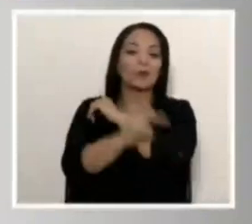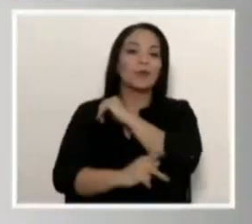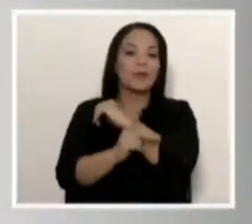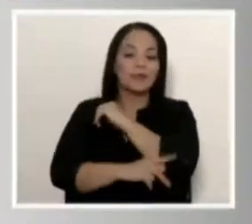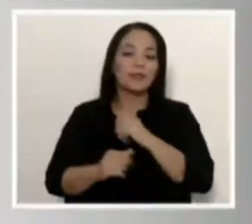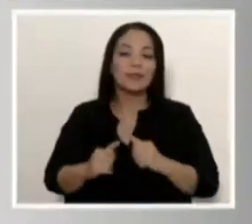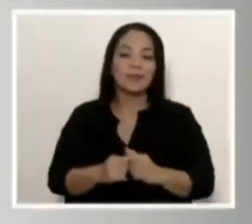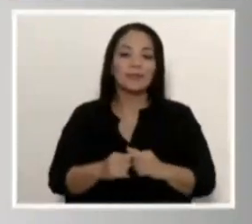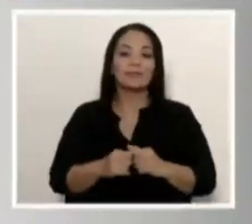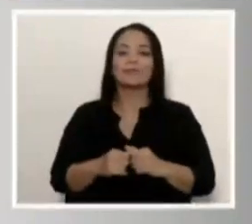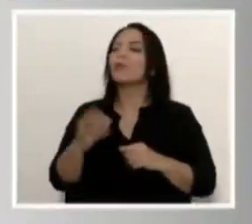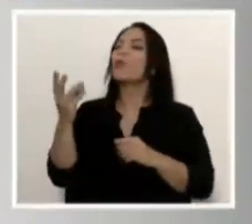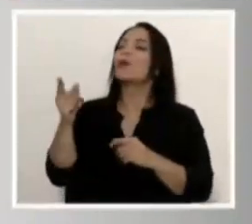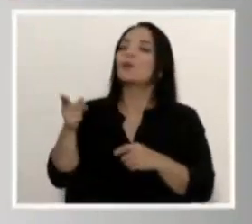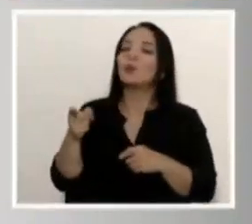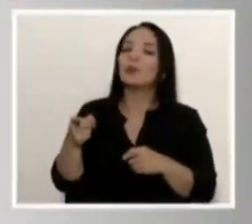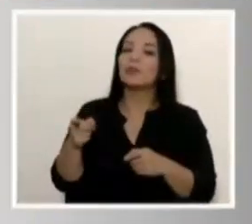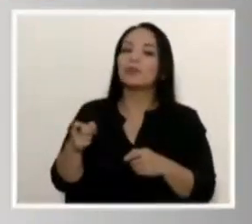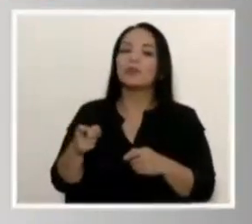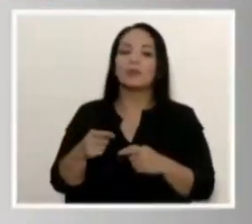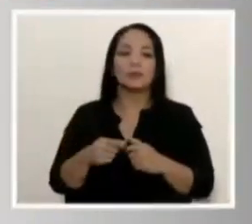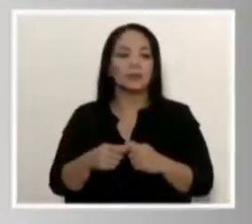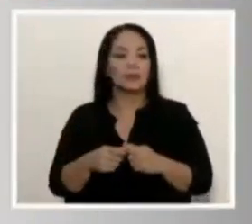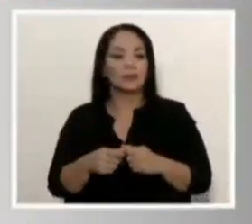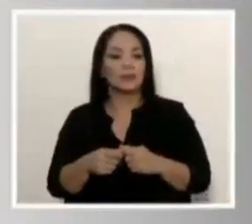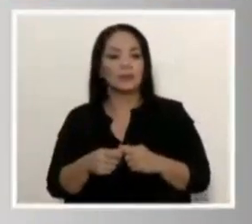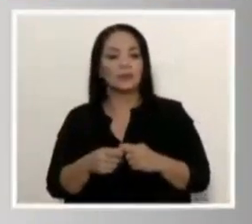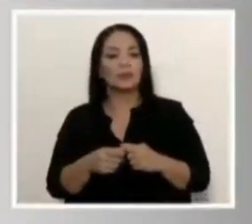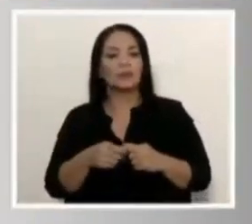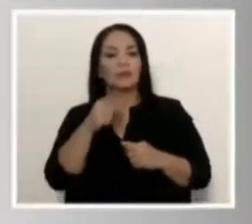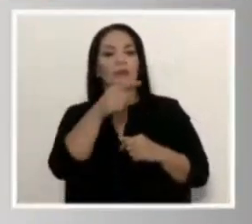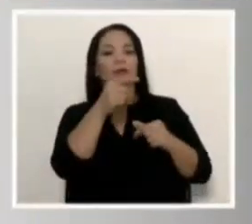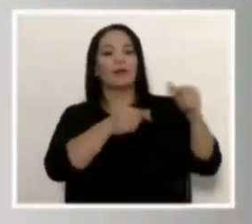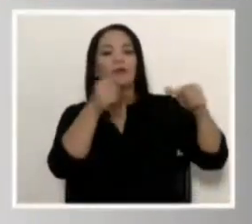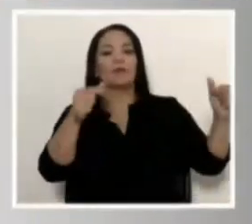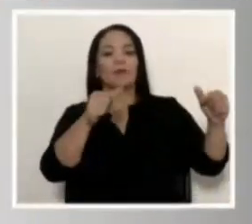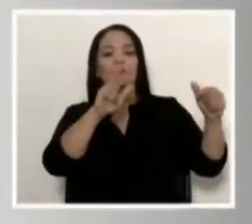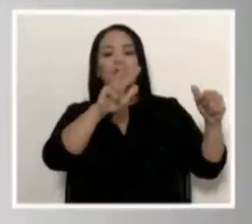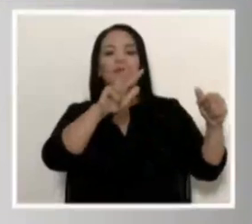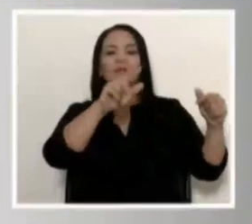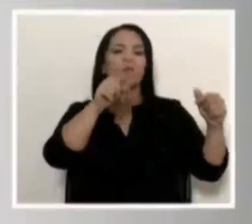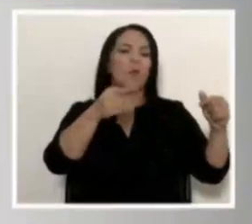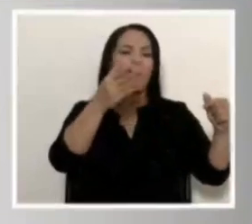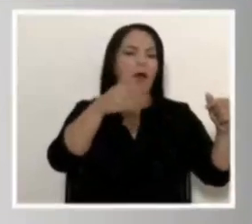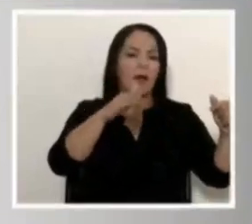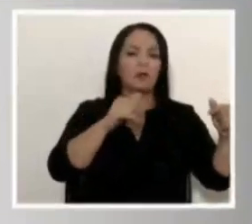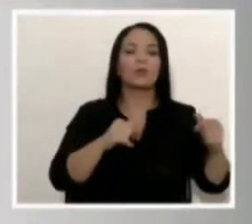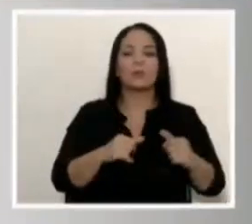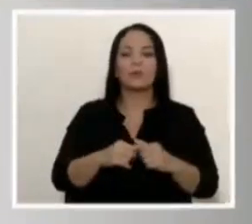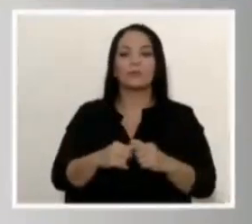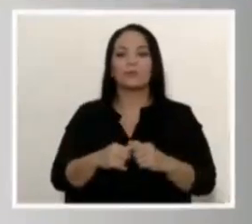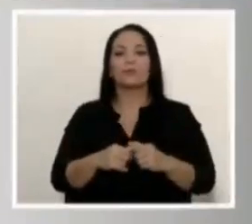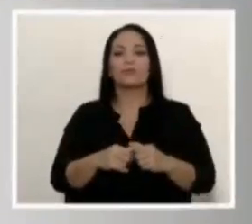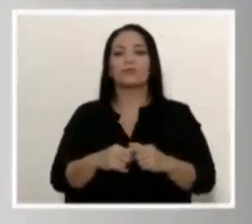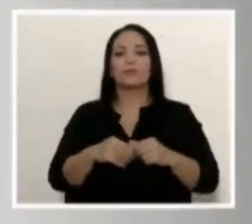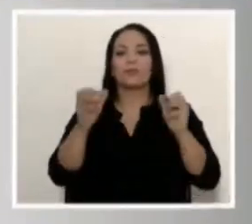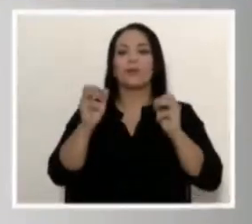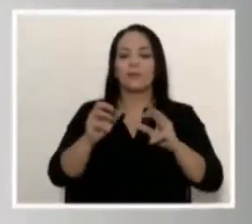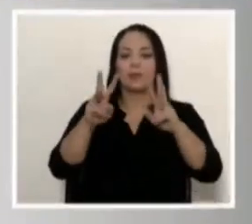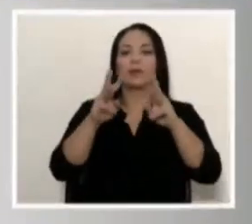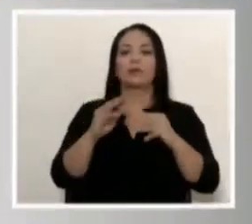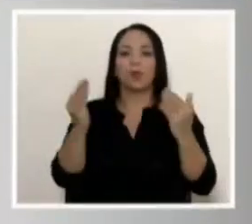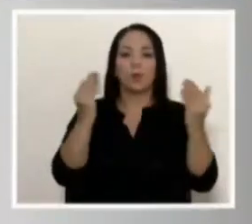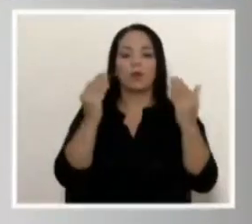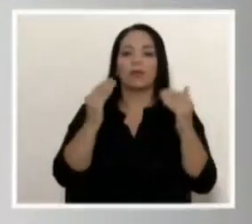de todos los países. ¿Cuánto es? Es, en el gráfico está establecido tres puntos algo, según la metodología